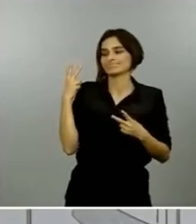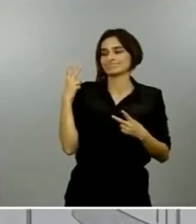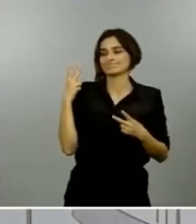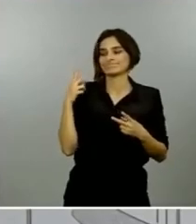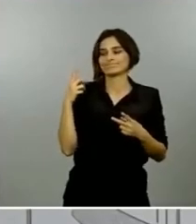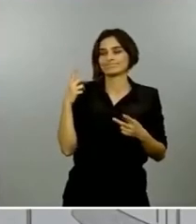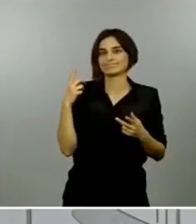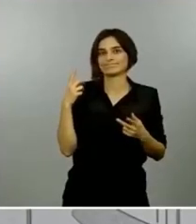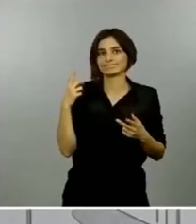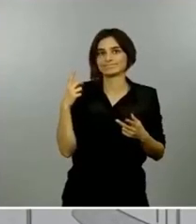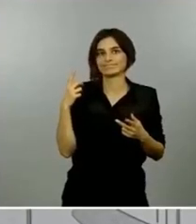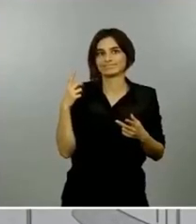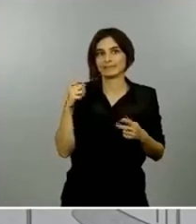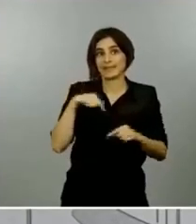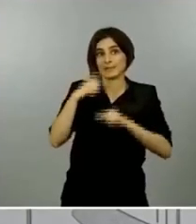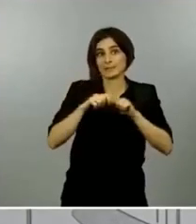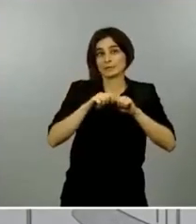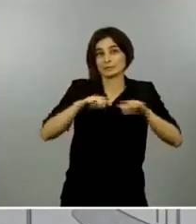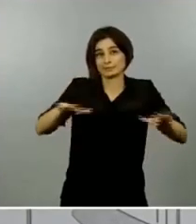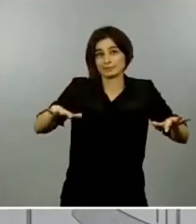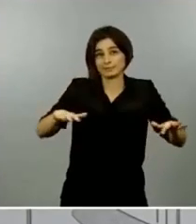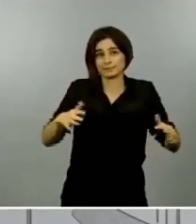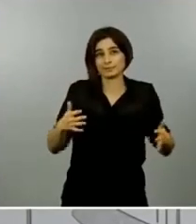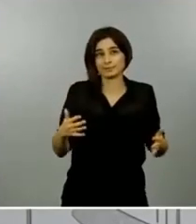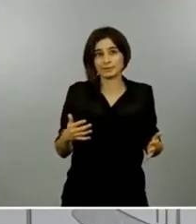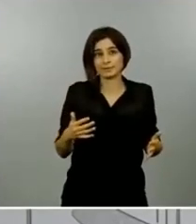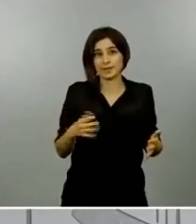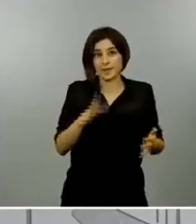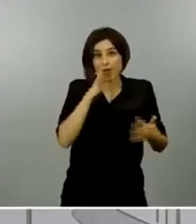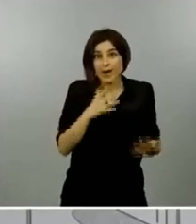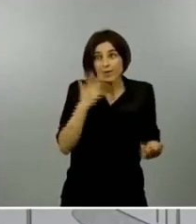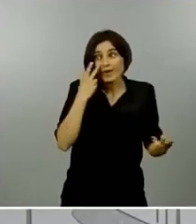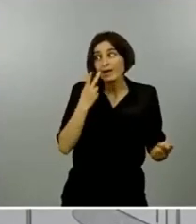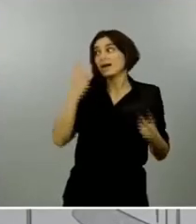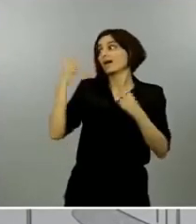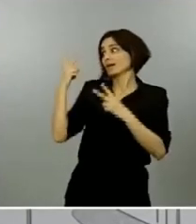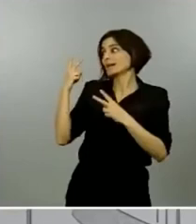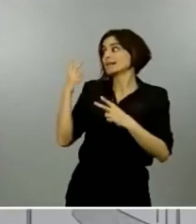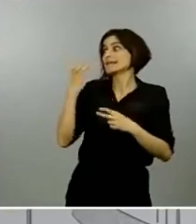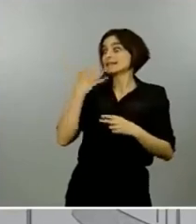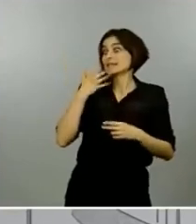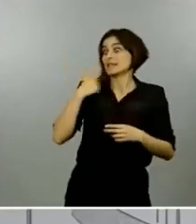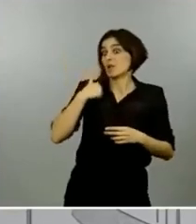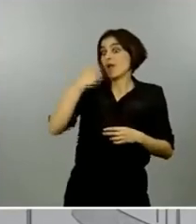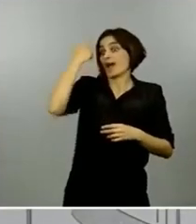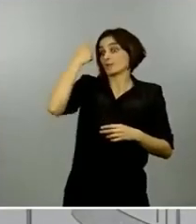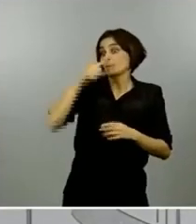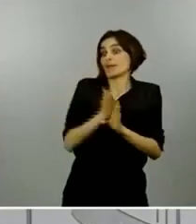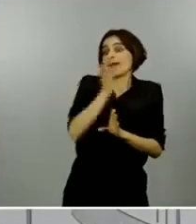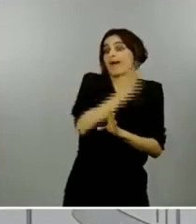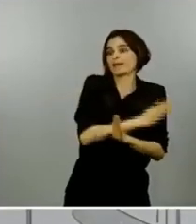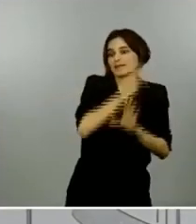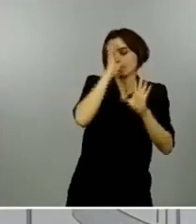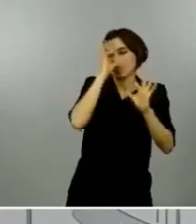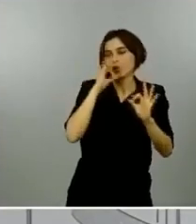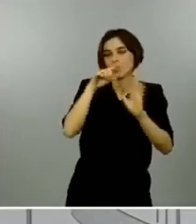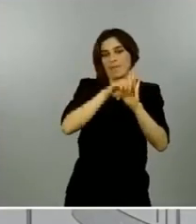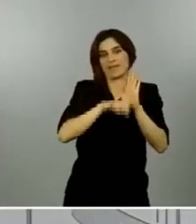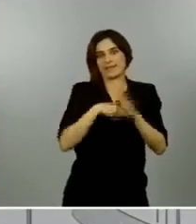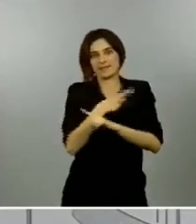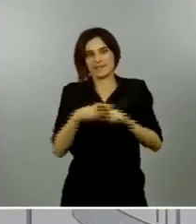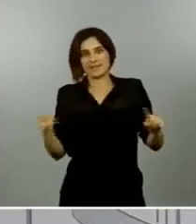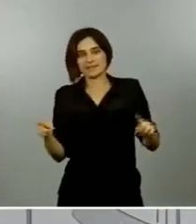hace ocho semanas pues hubiéramos planteado de manera mucho más contundente pero en todo caso todos estamos aprendiendo